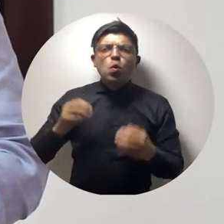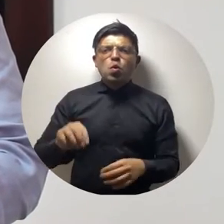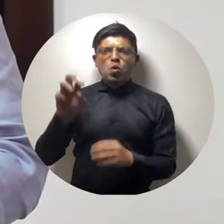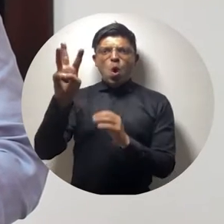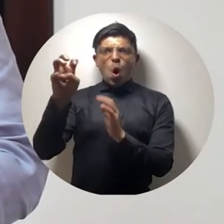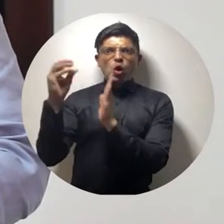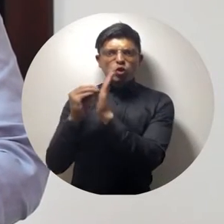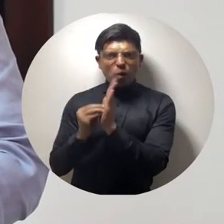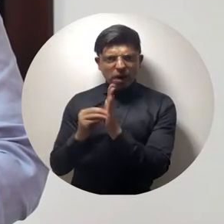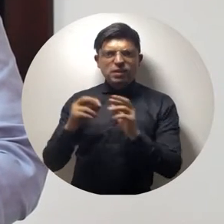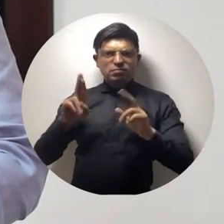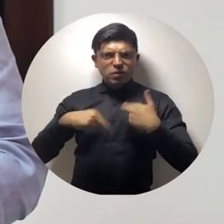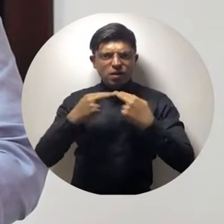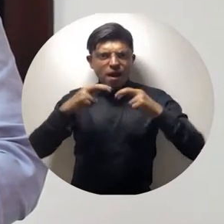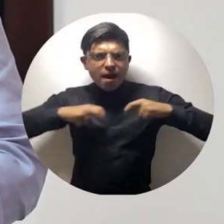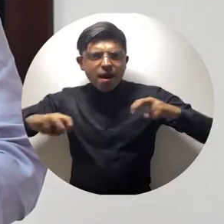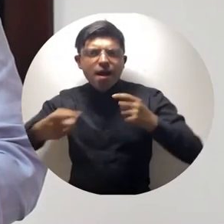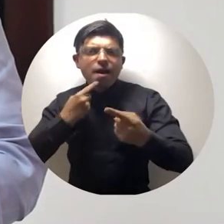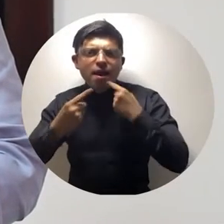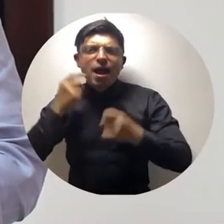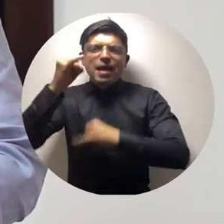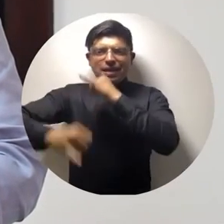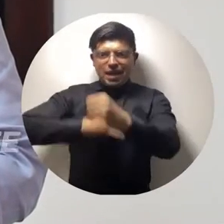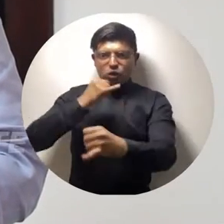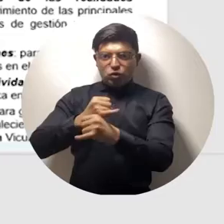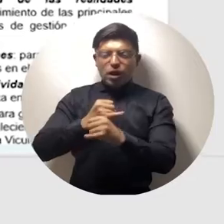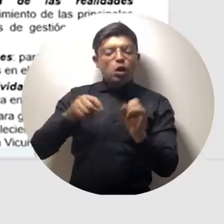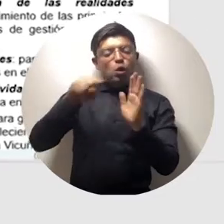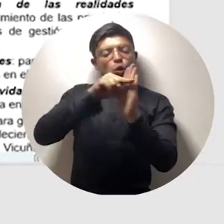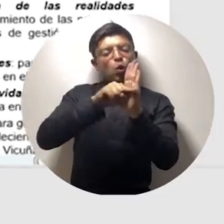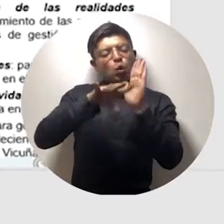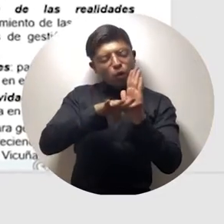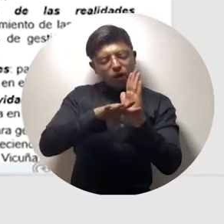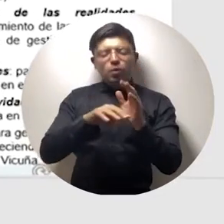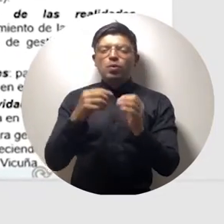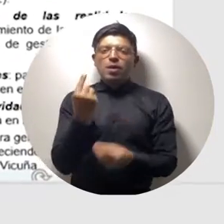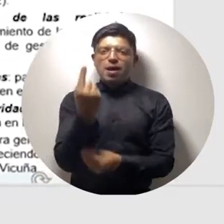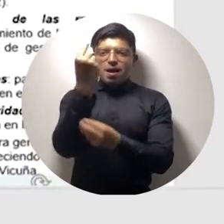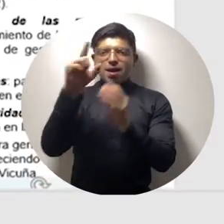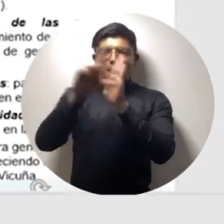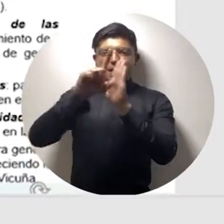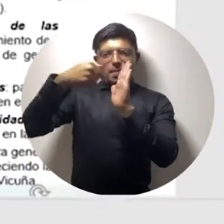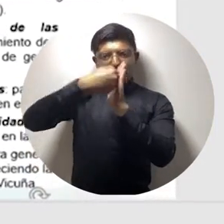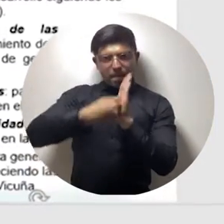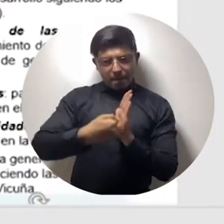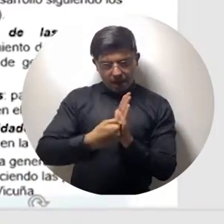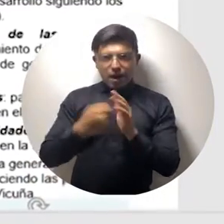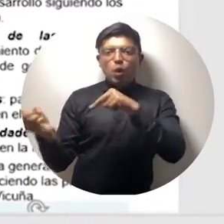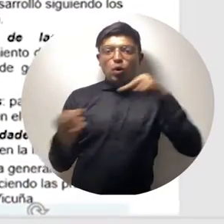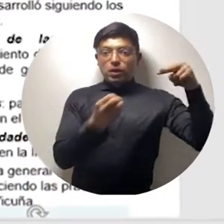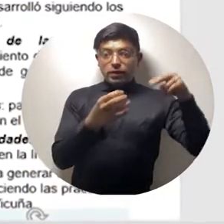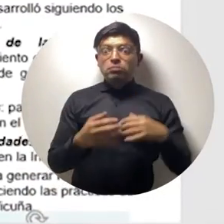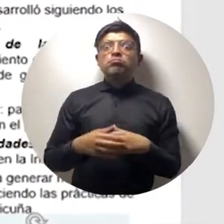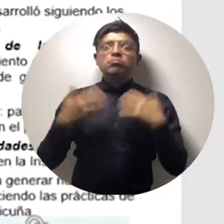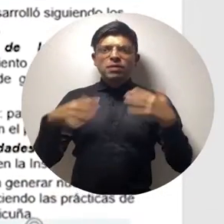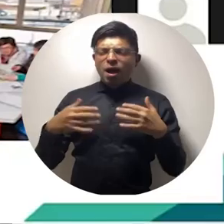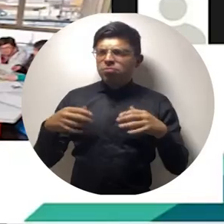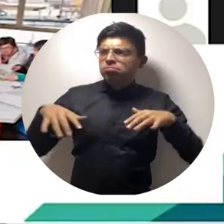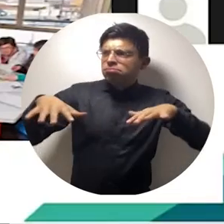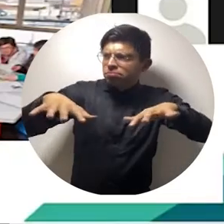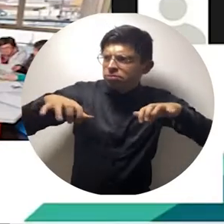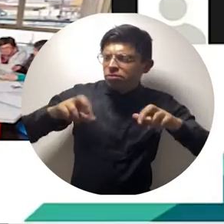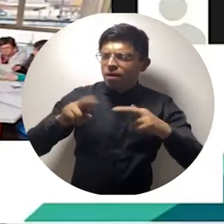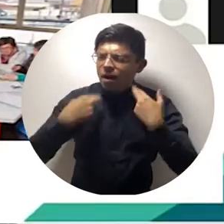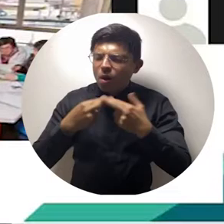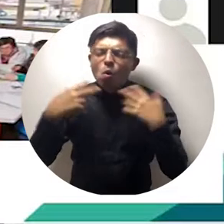octava versión del Simposio Internacional de Currículo y Políticas Educativas, un evento que ya se ha ganado